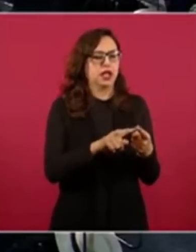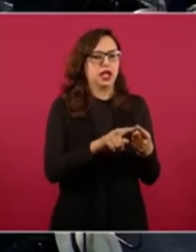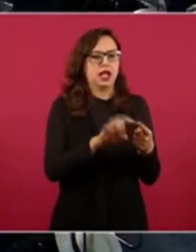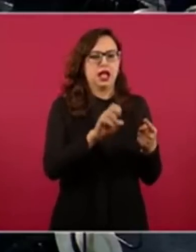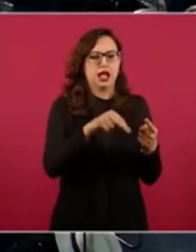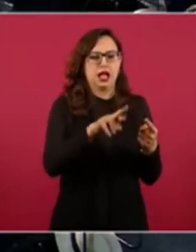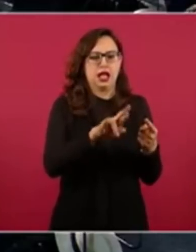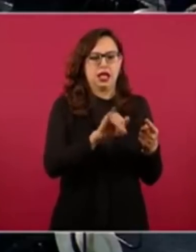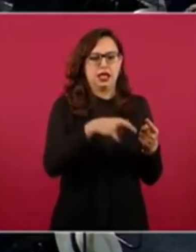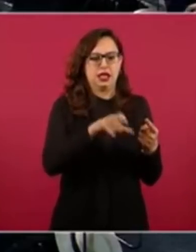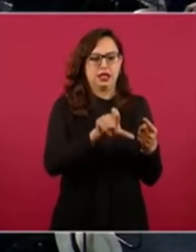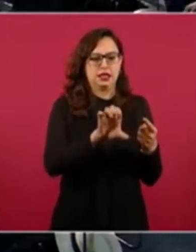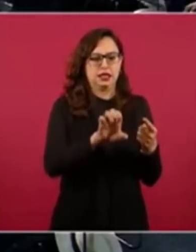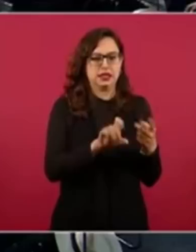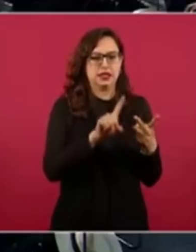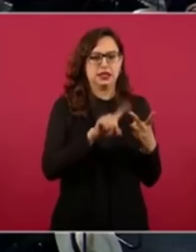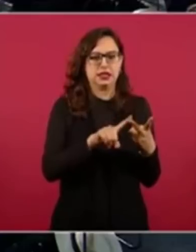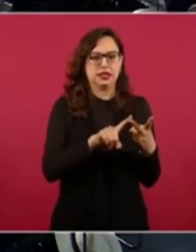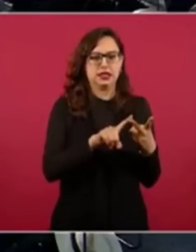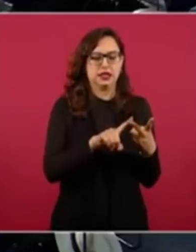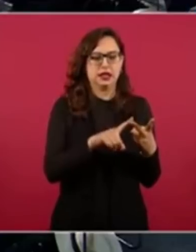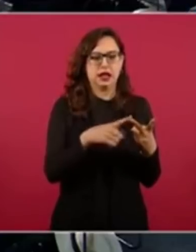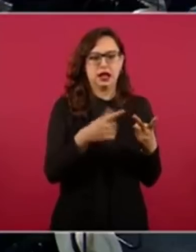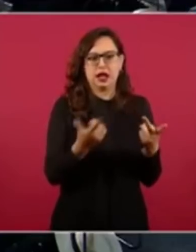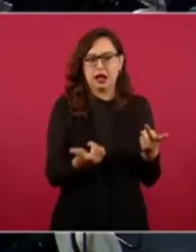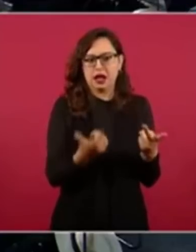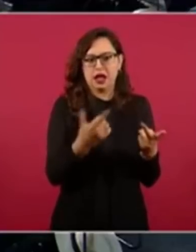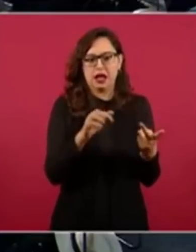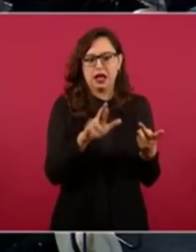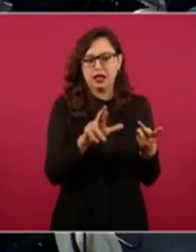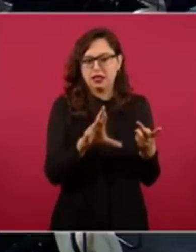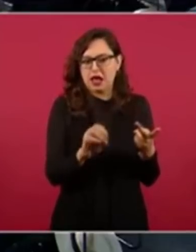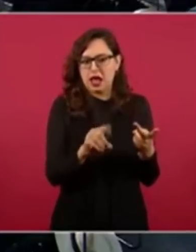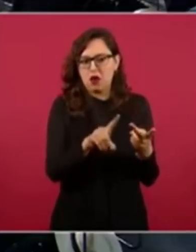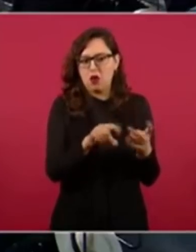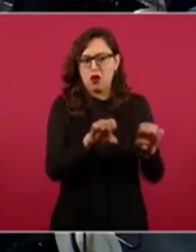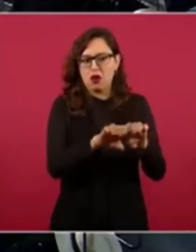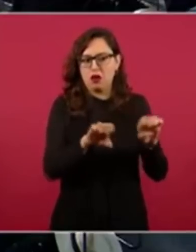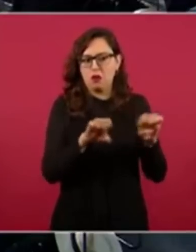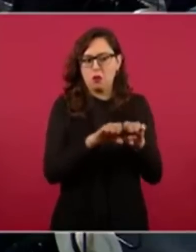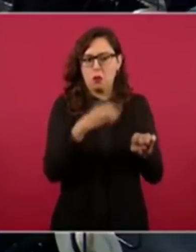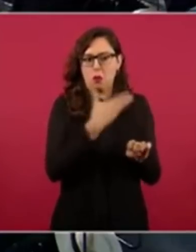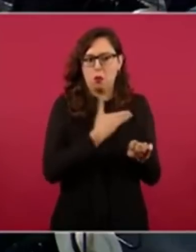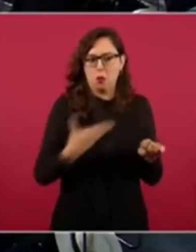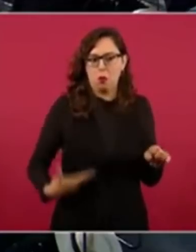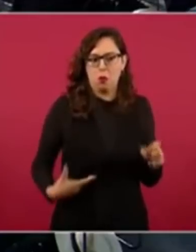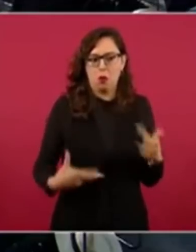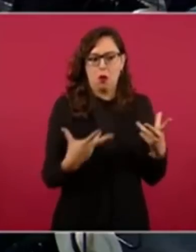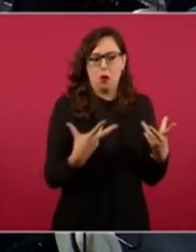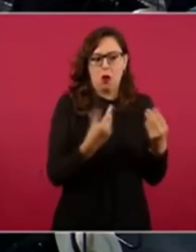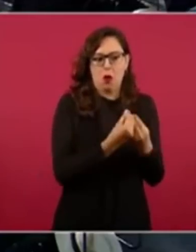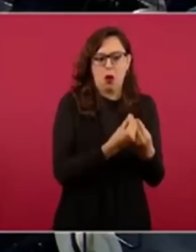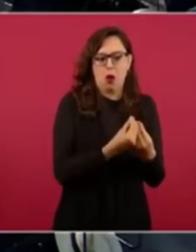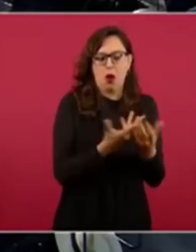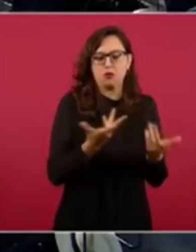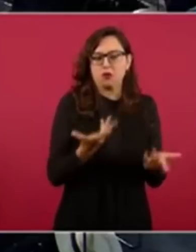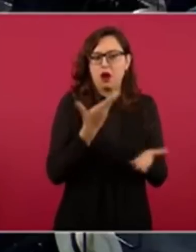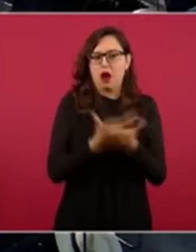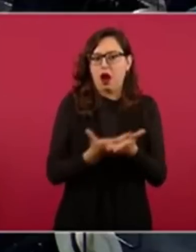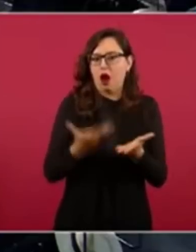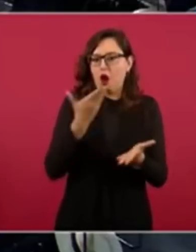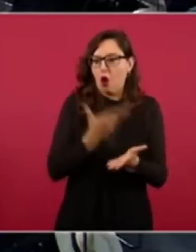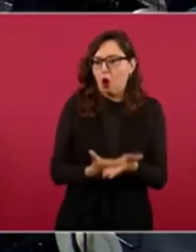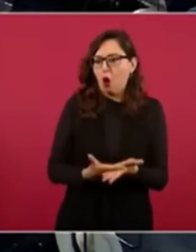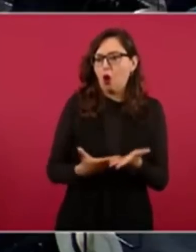pero tienen credenciales para hacerlo. En este caso va y recluta entre los que lo ayudan, o sea, entre mi oficina directamente. Dice, a ver, este